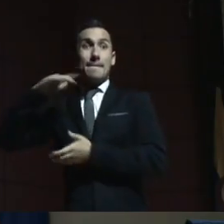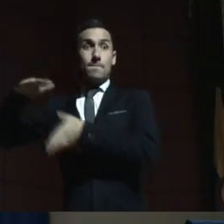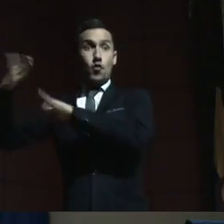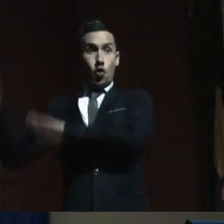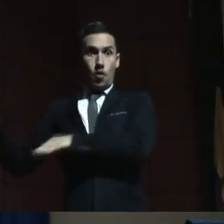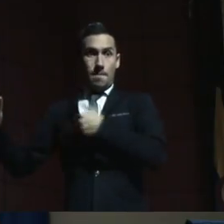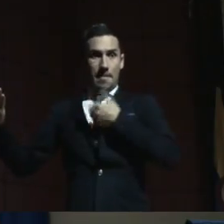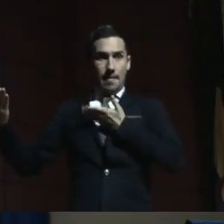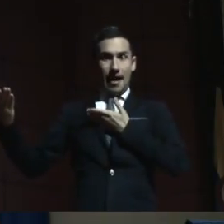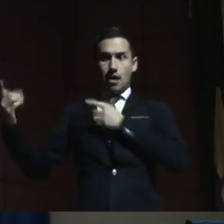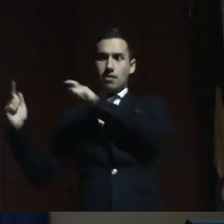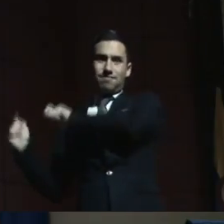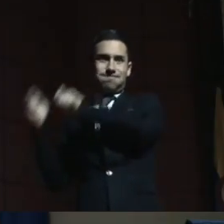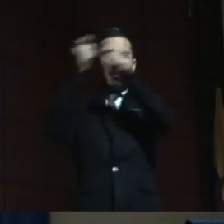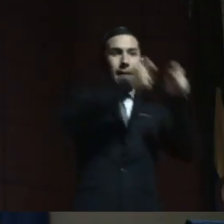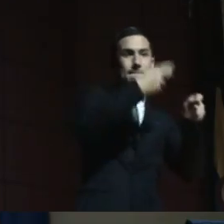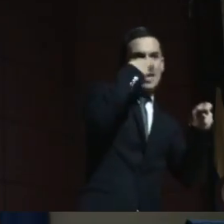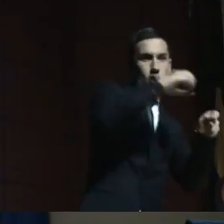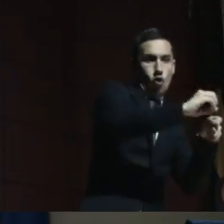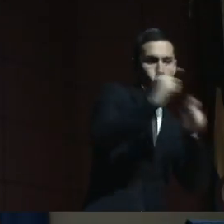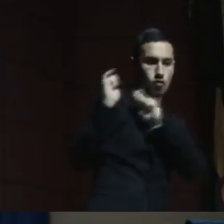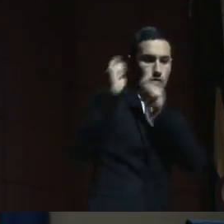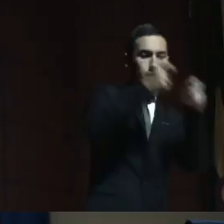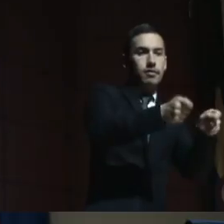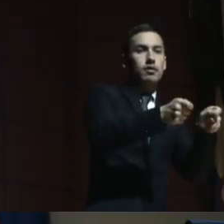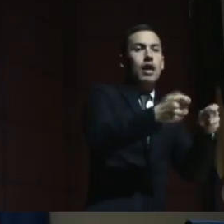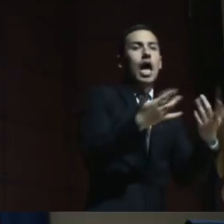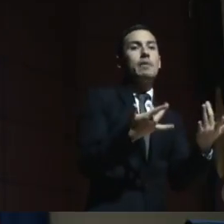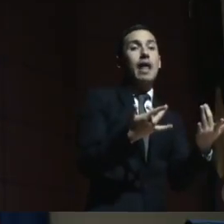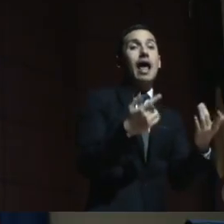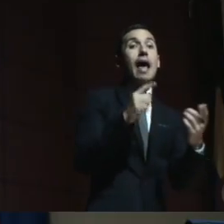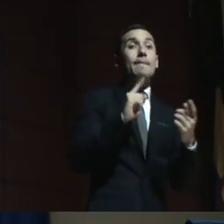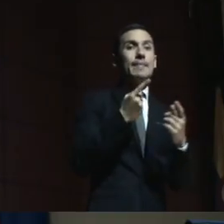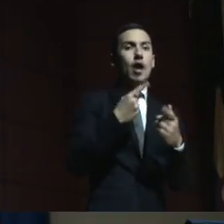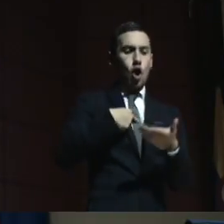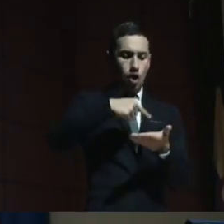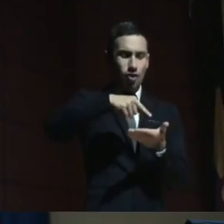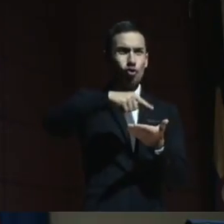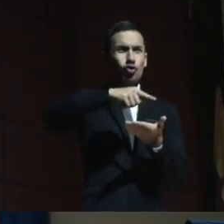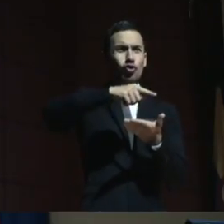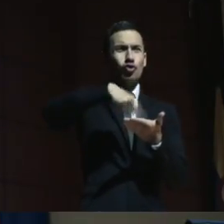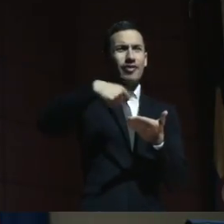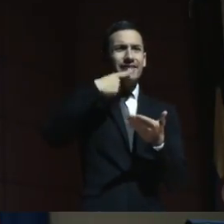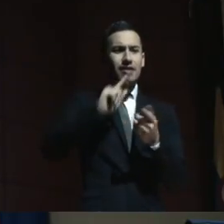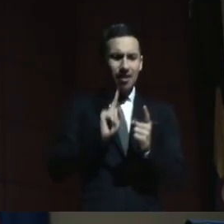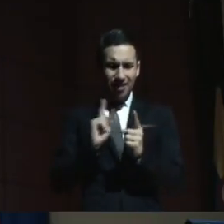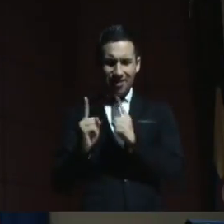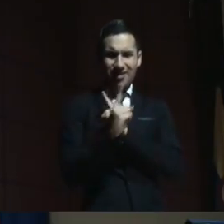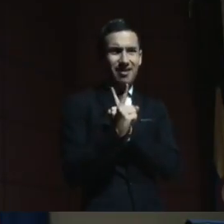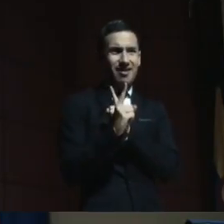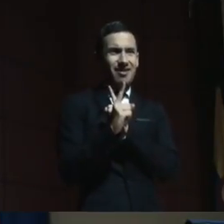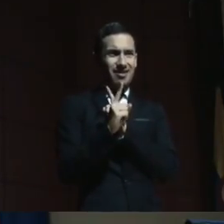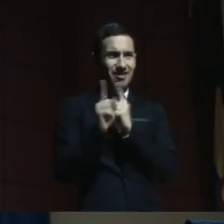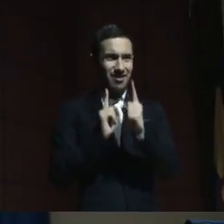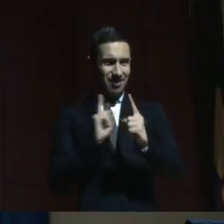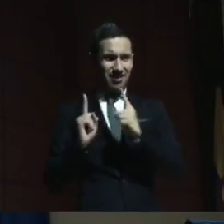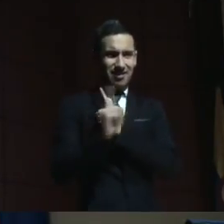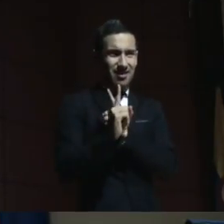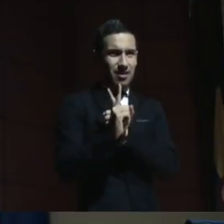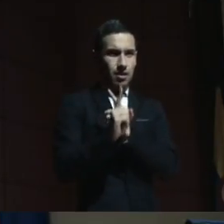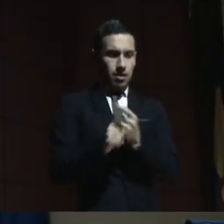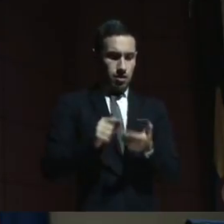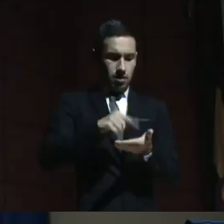y no se la quieren dar hasta que ella no traiga la interdicción, ¿sí? Y ella lleva cuatro años diciéndoles que ese no es un